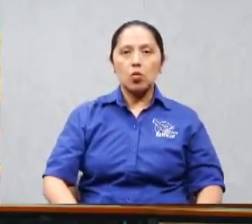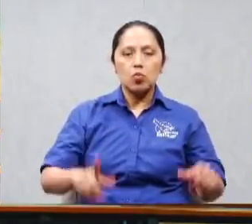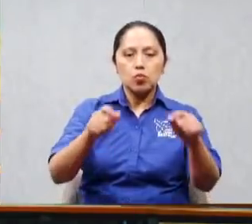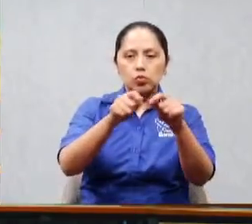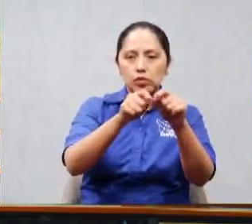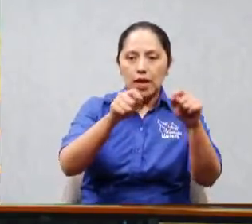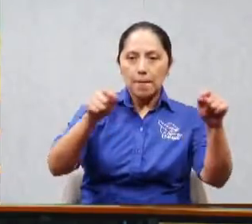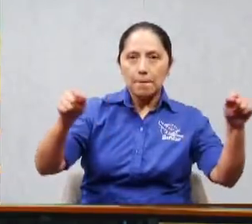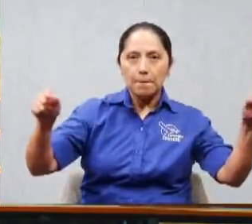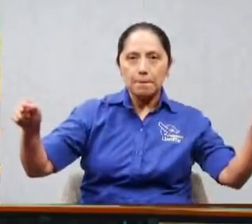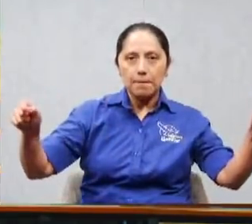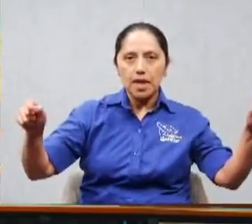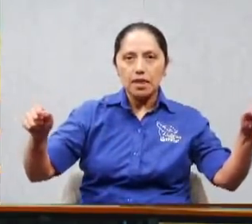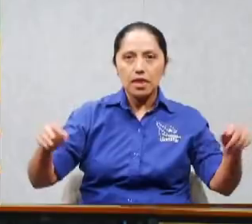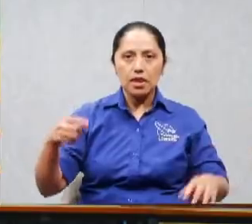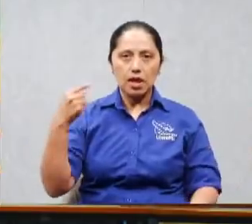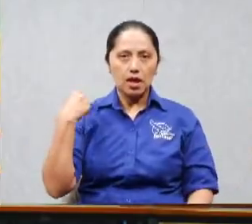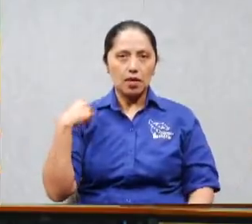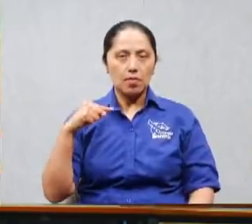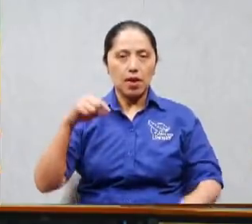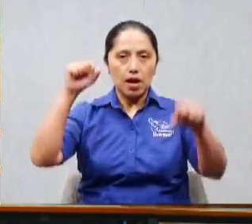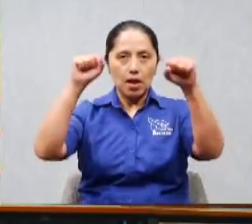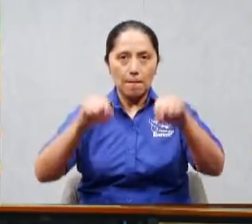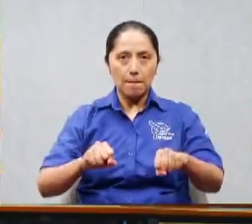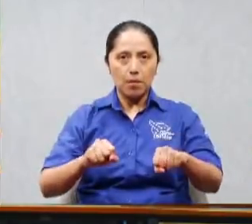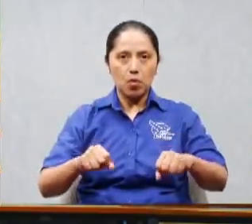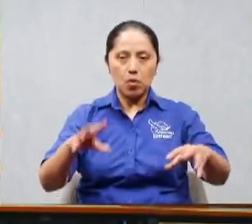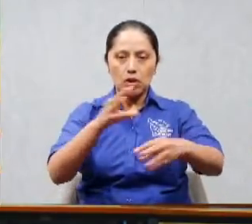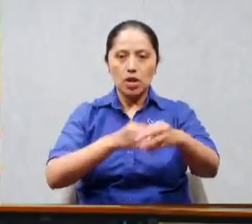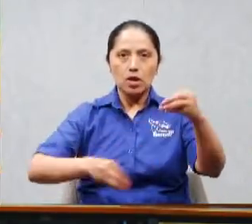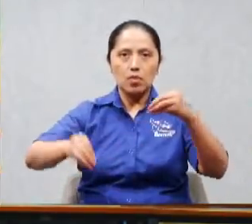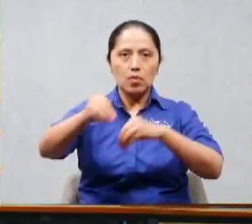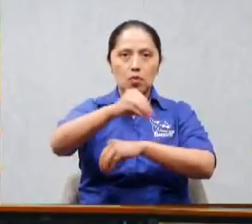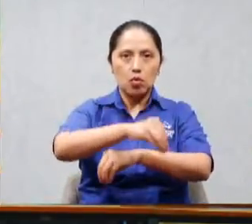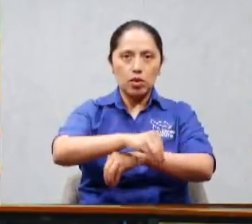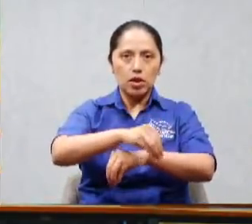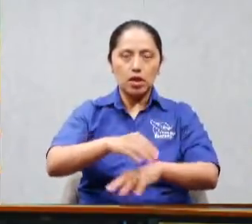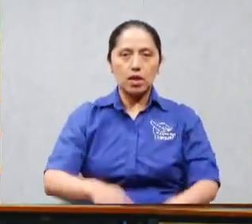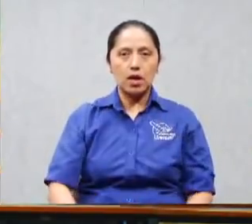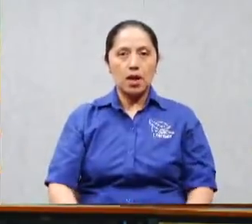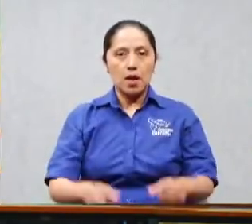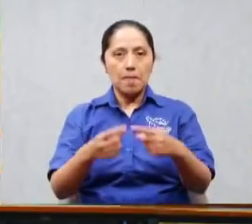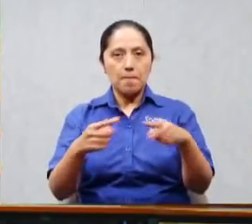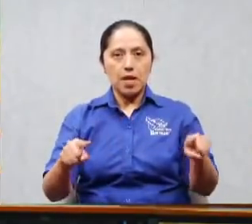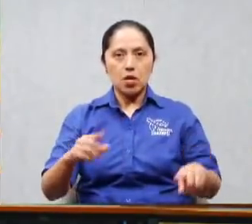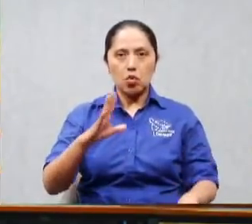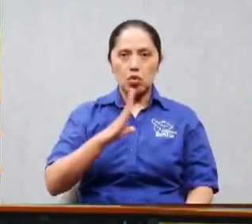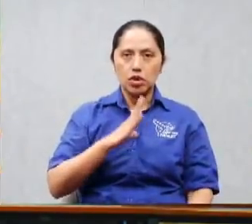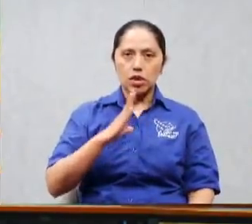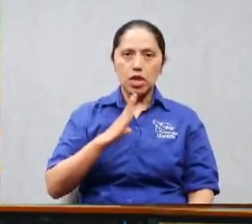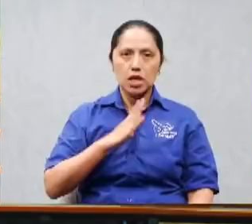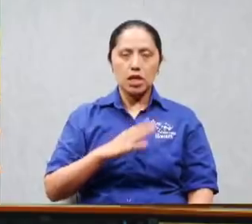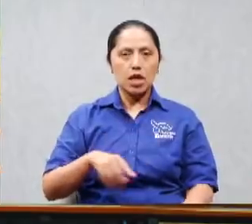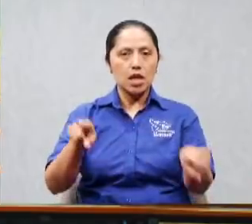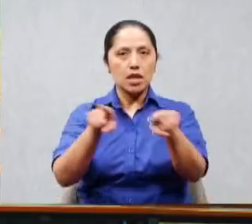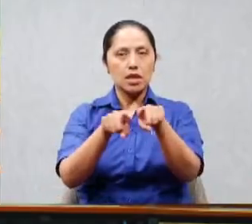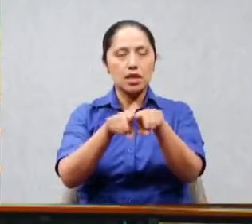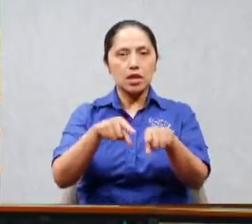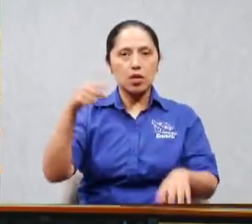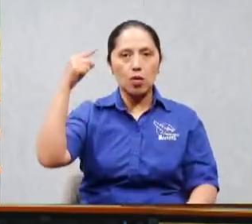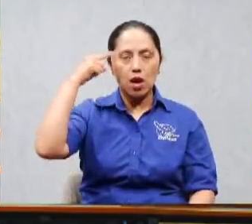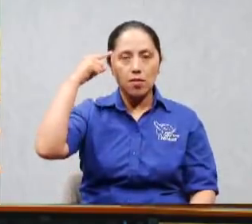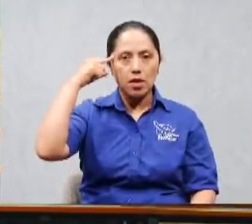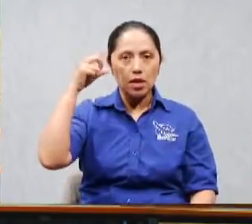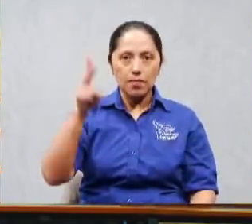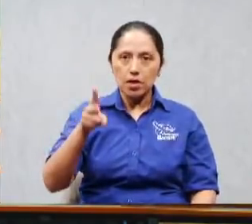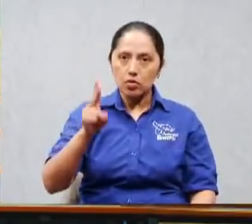ninguna manera tener el mismo pensamiento por siempre. De hecho, la palabra arrepentimiento, lo hemos conversado